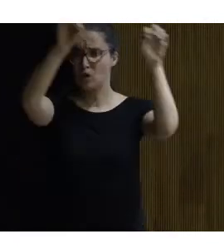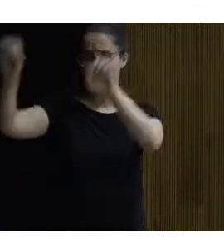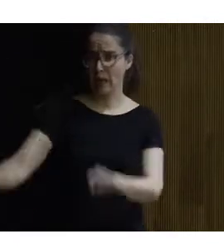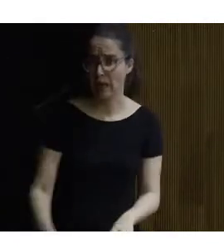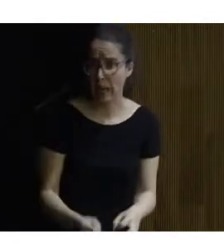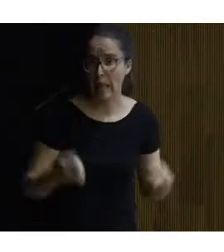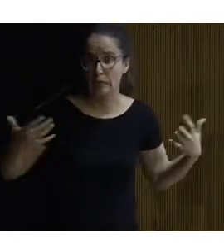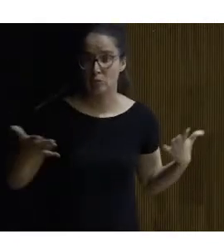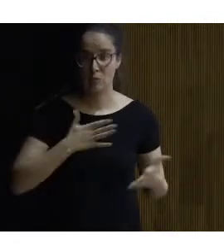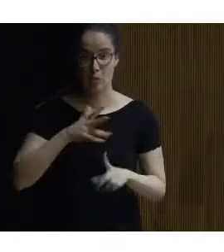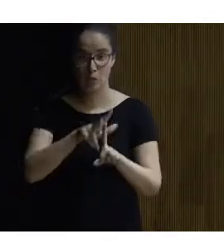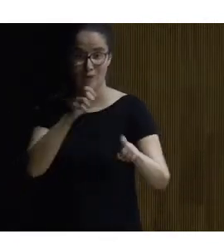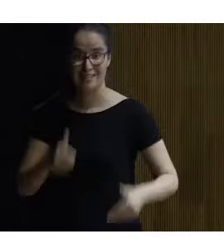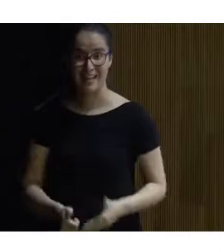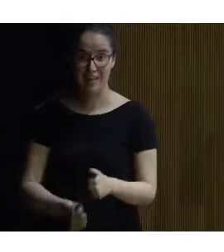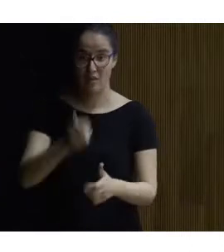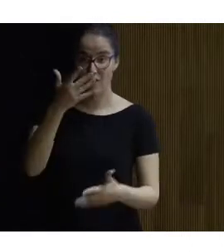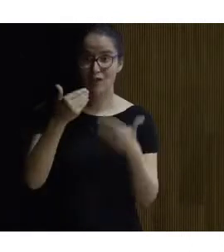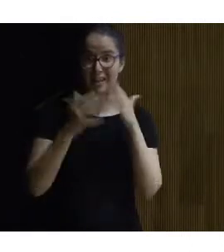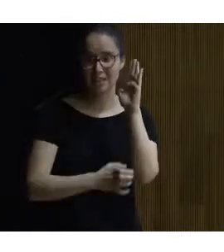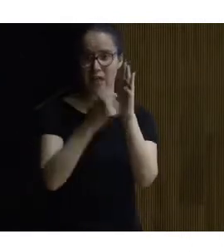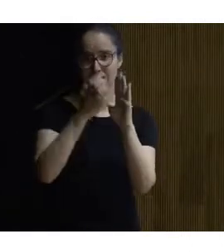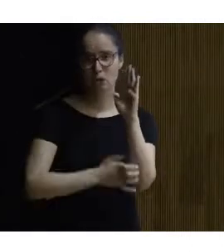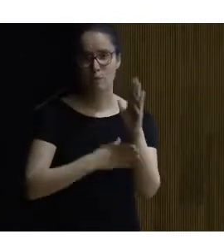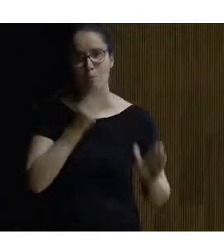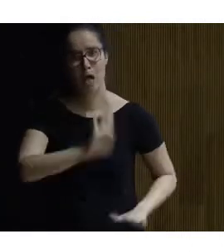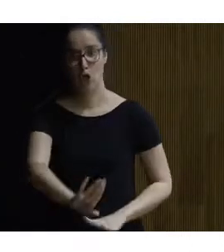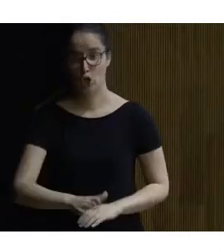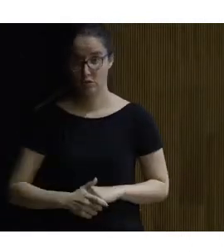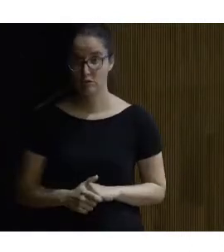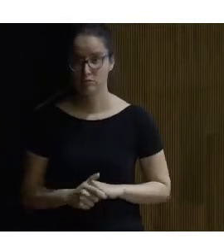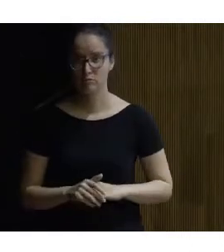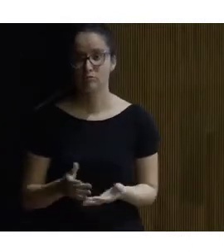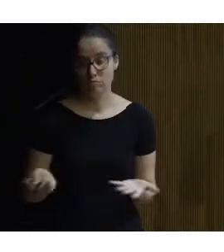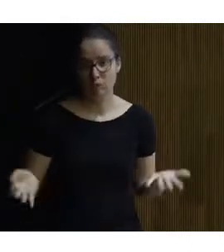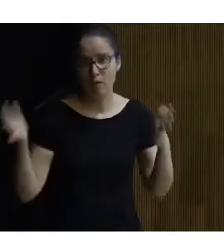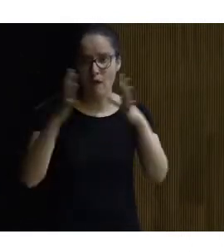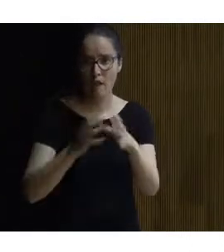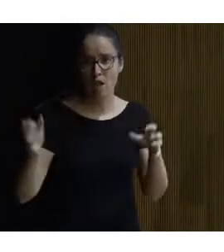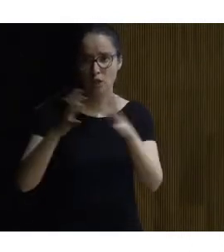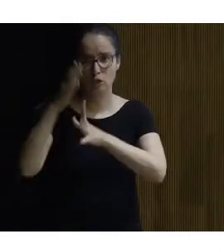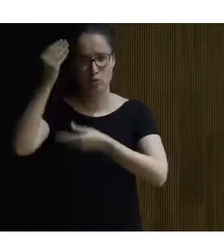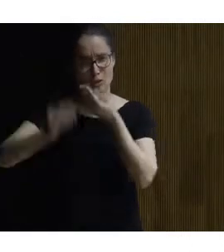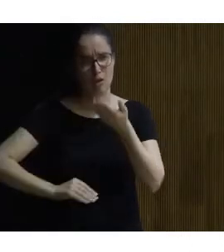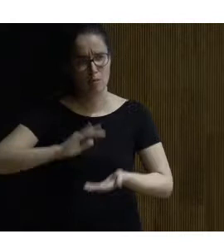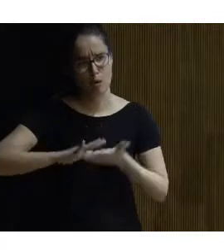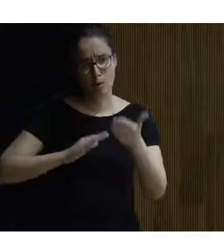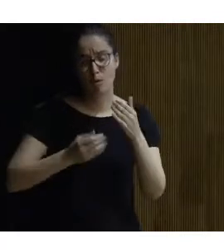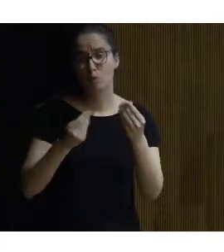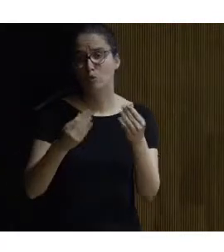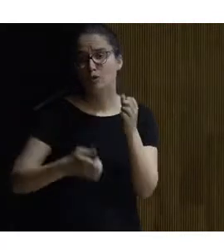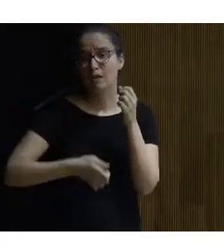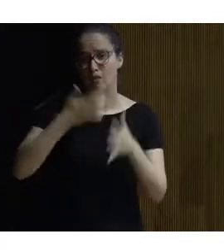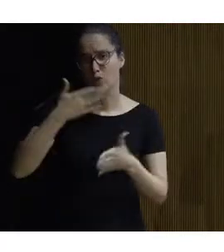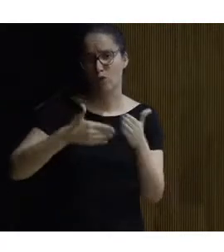cual desde mi punto de vista el edificio con esa actuación ha ganado ¿no? pues seamos ambiciosos y yo creo que seremos capaces de que muchos edificios